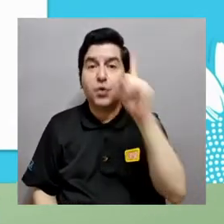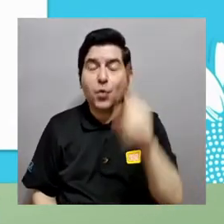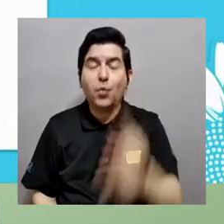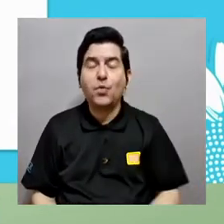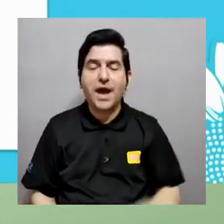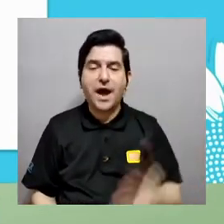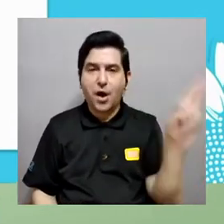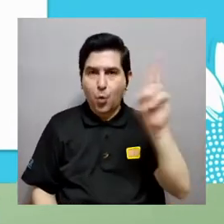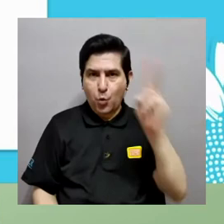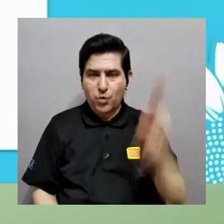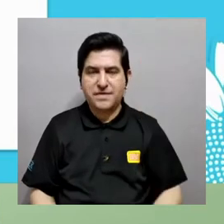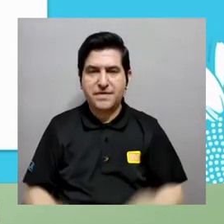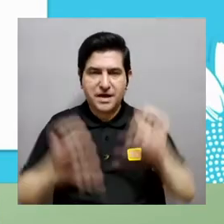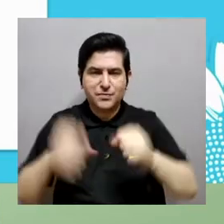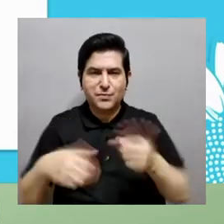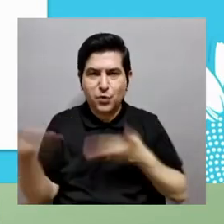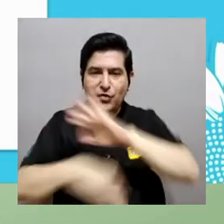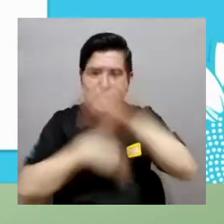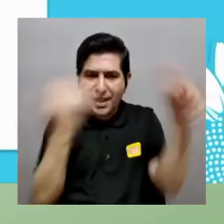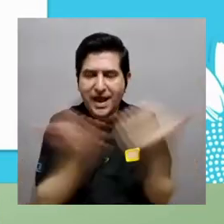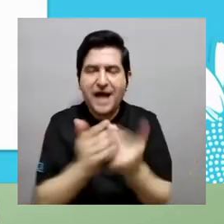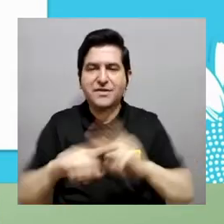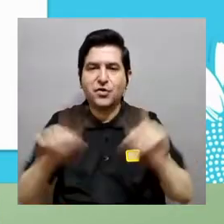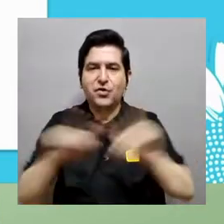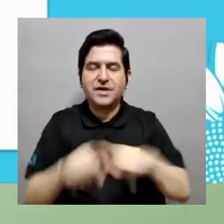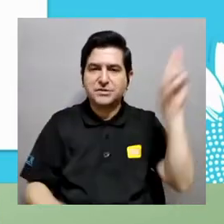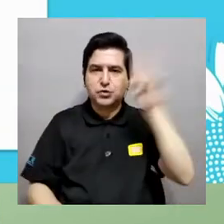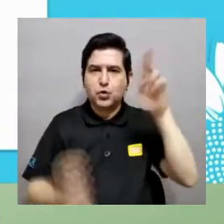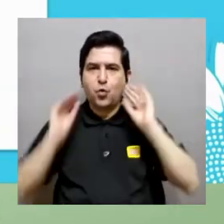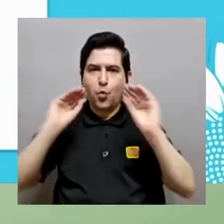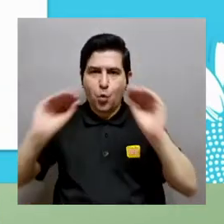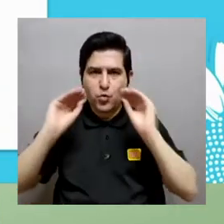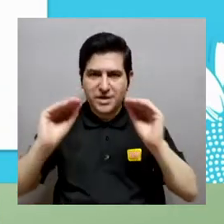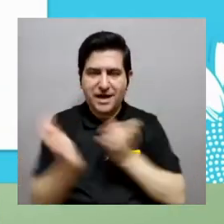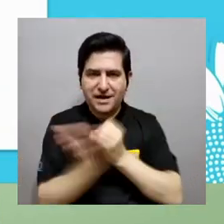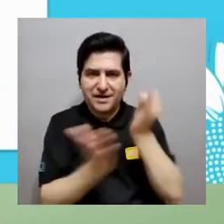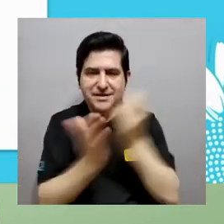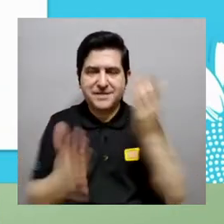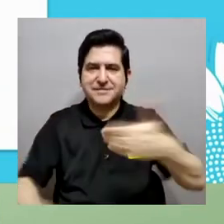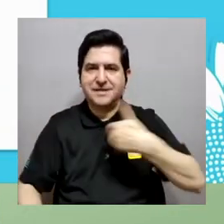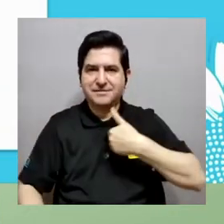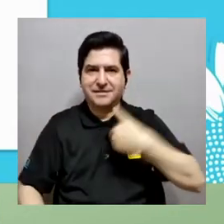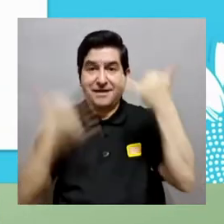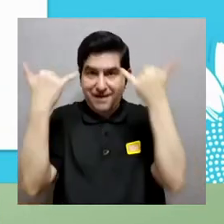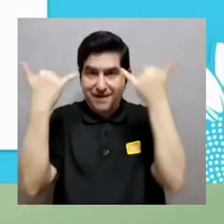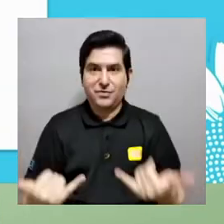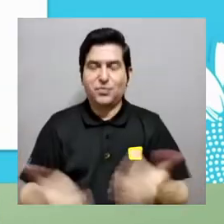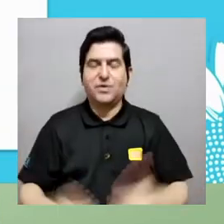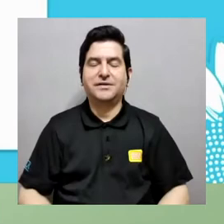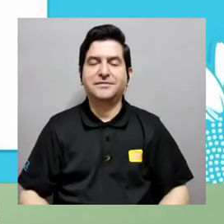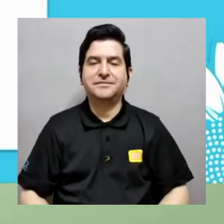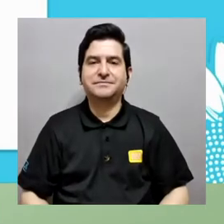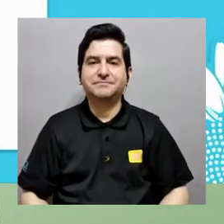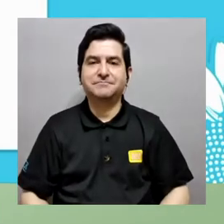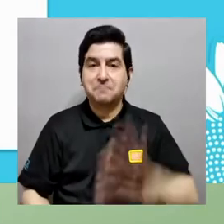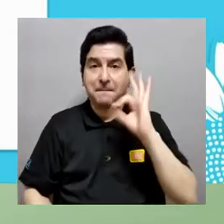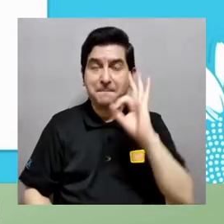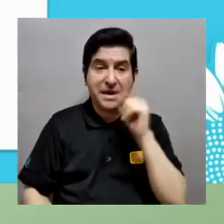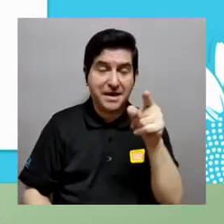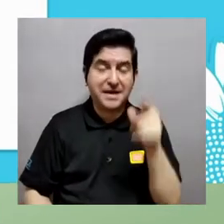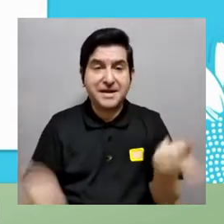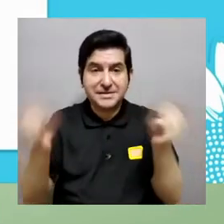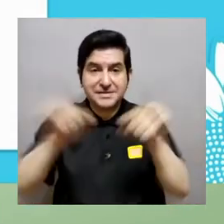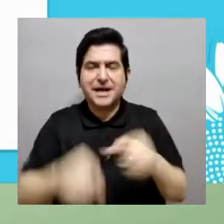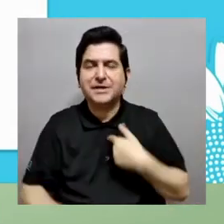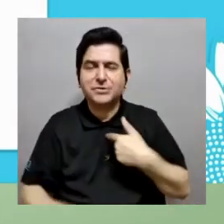consume la idea es tener solo una unidad donde le demos servicio a todas las unidades académicas y de